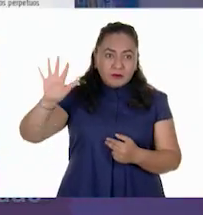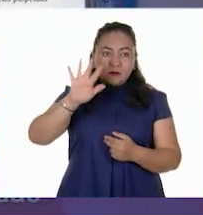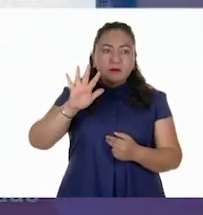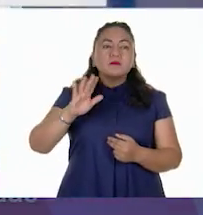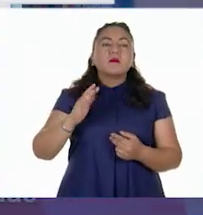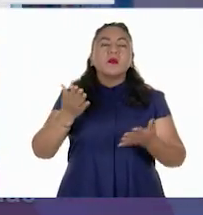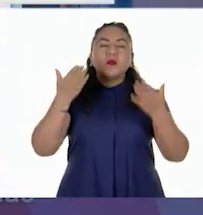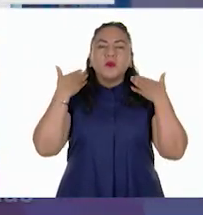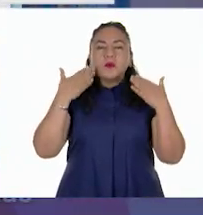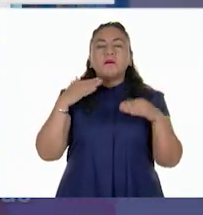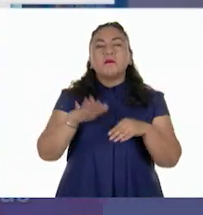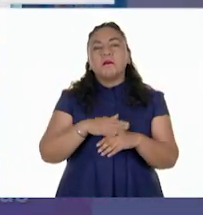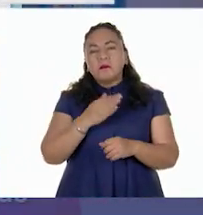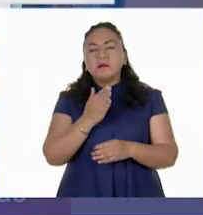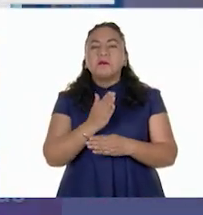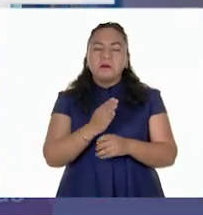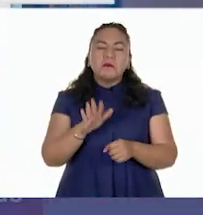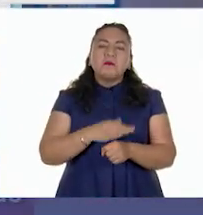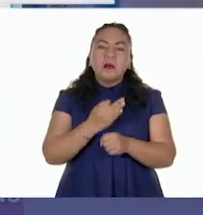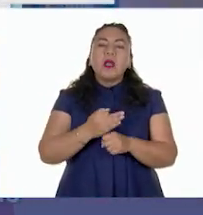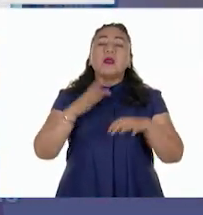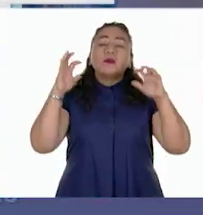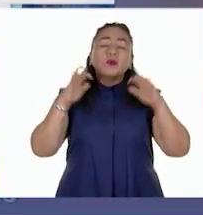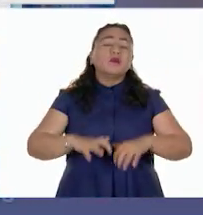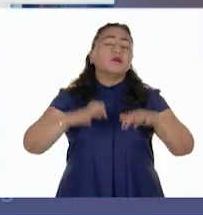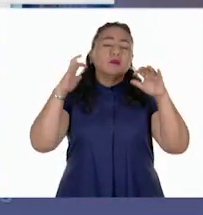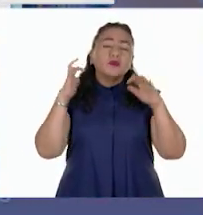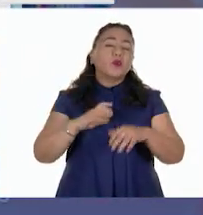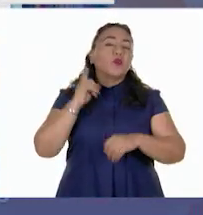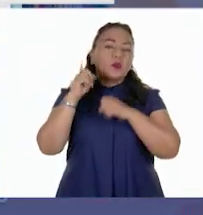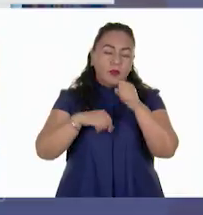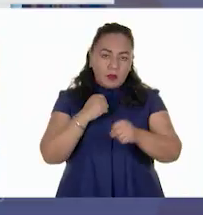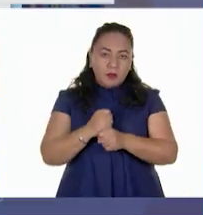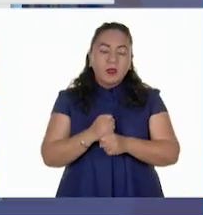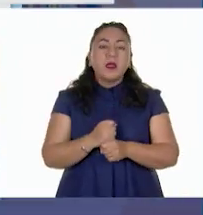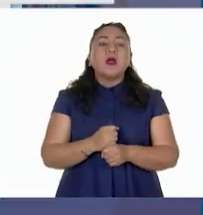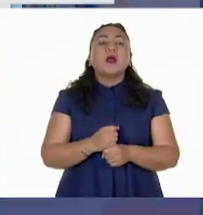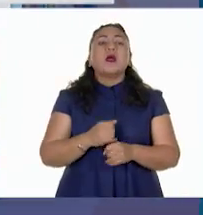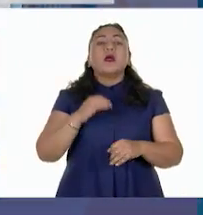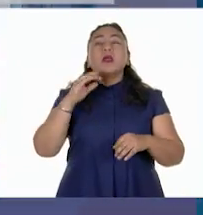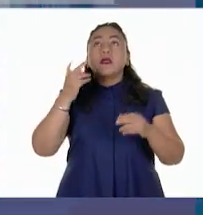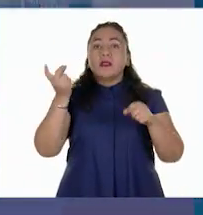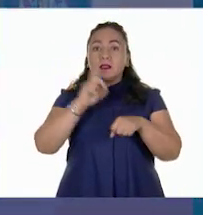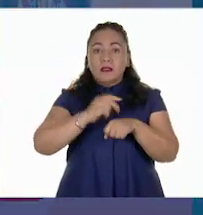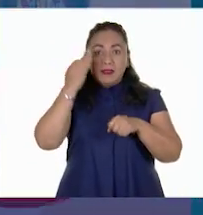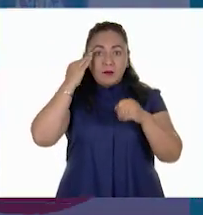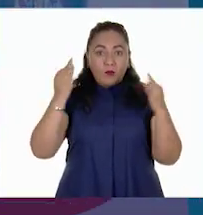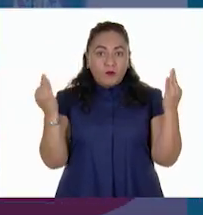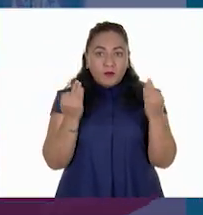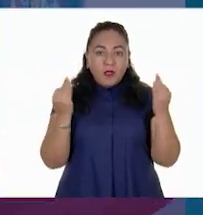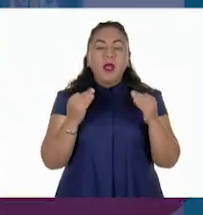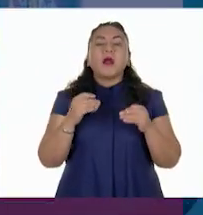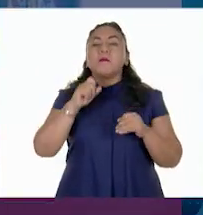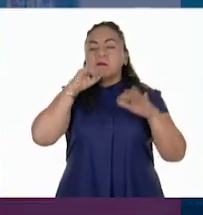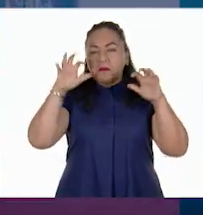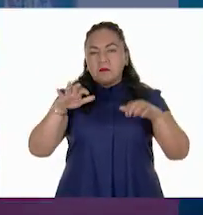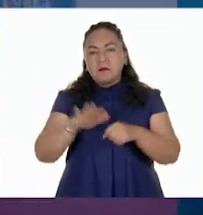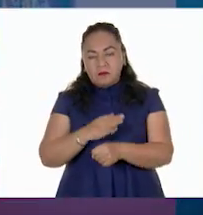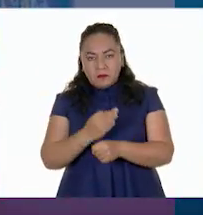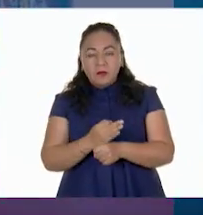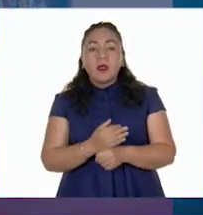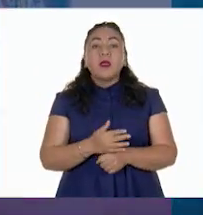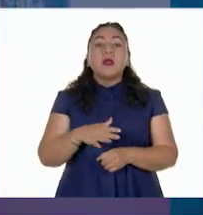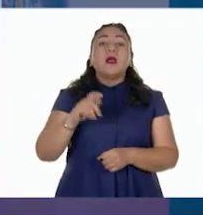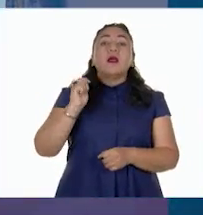clima templado con lluvias todo el año y templado con lluvias en invierno. En la parte norte de América,